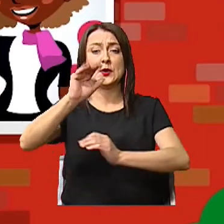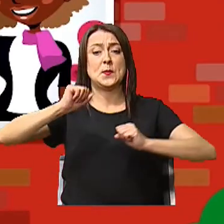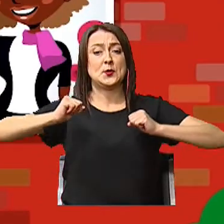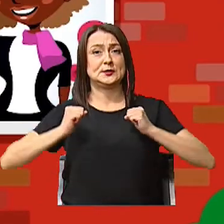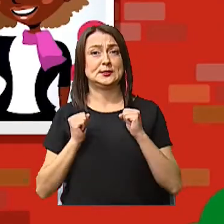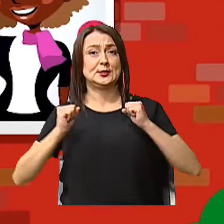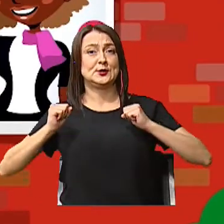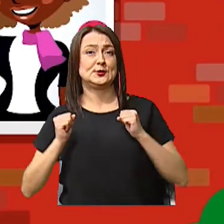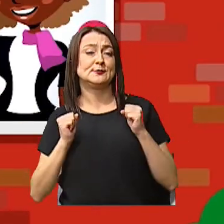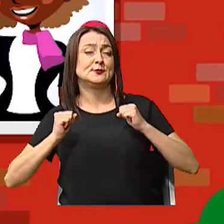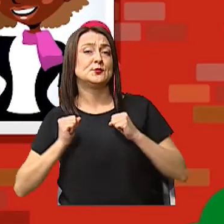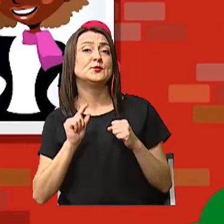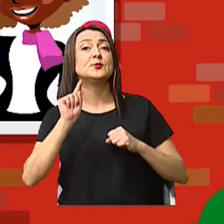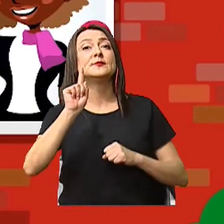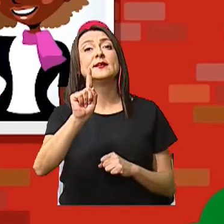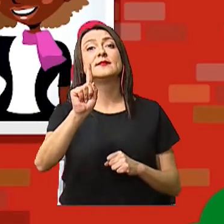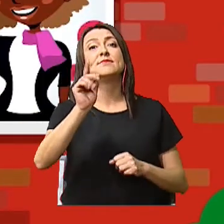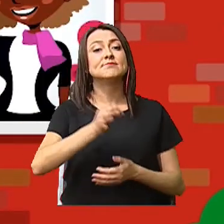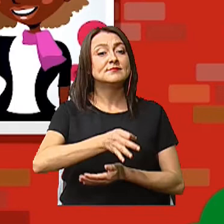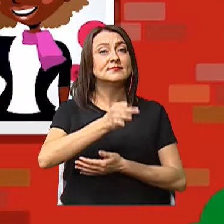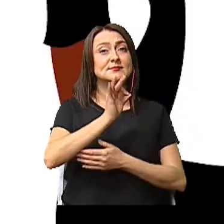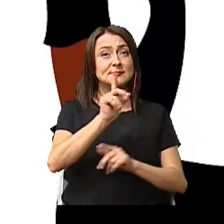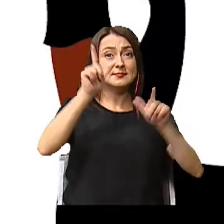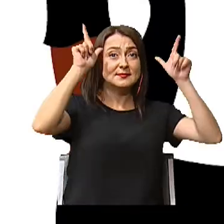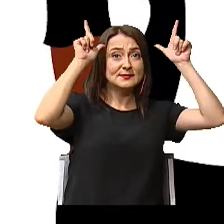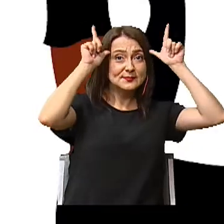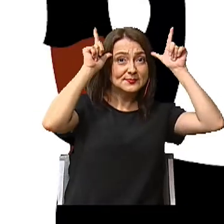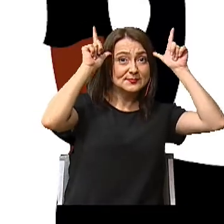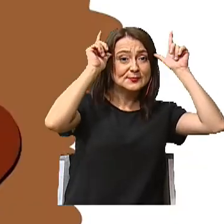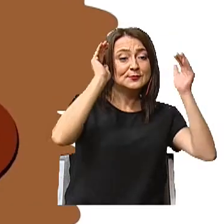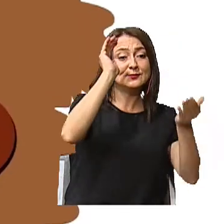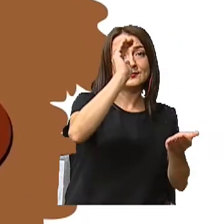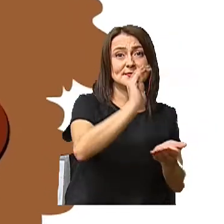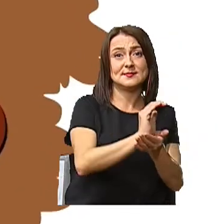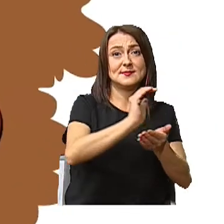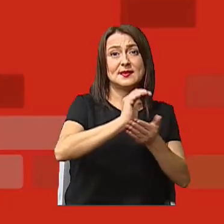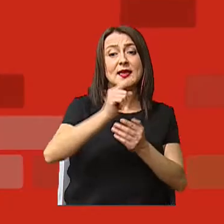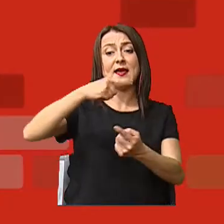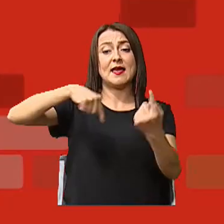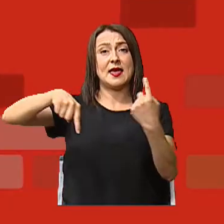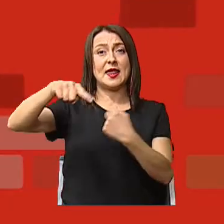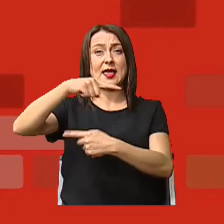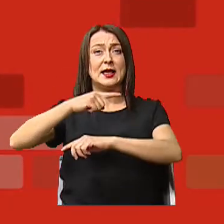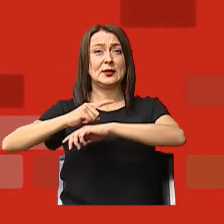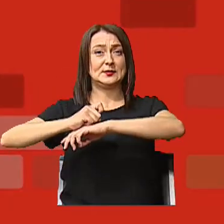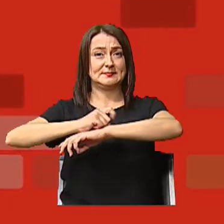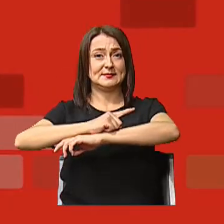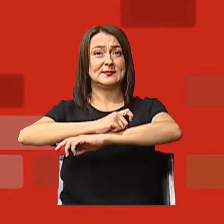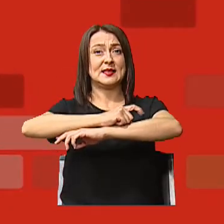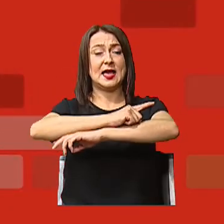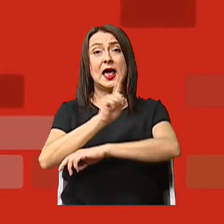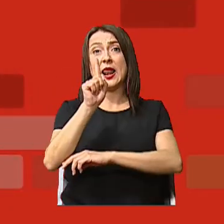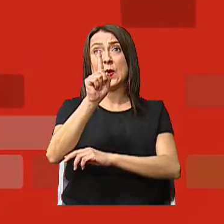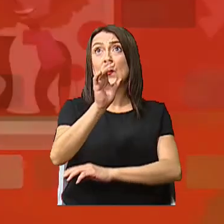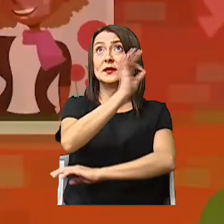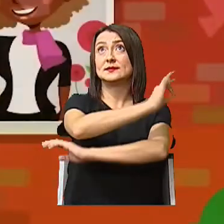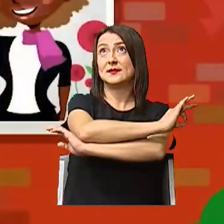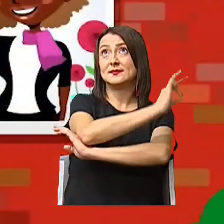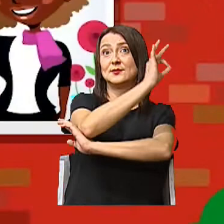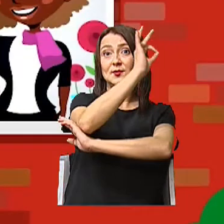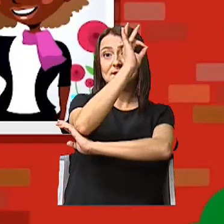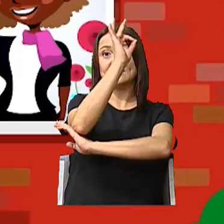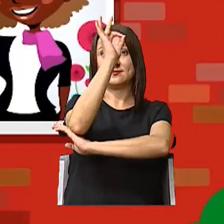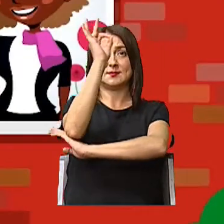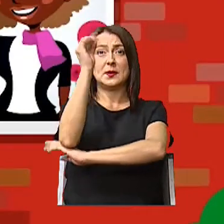pollitos y una ternera Caracol, caracol, a la una sale el sol